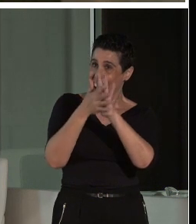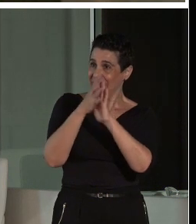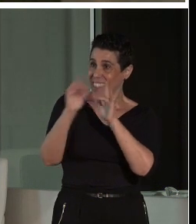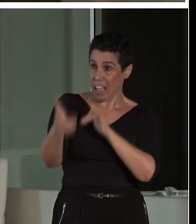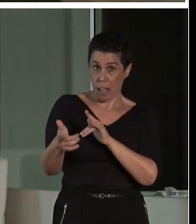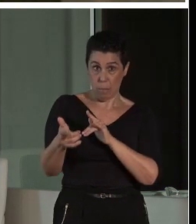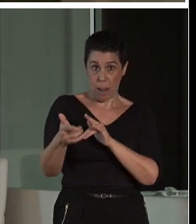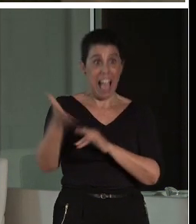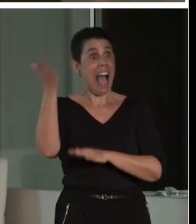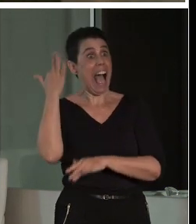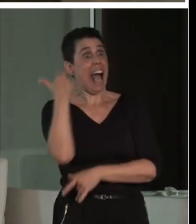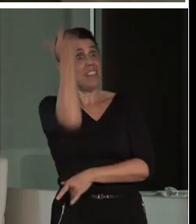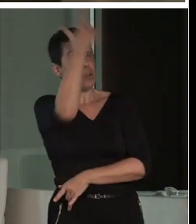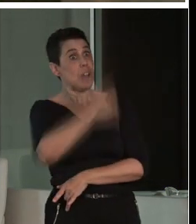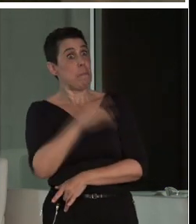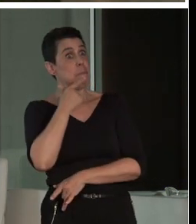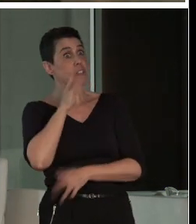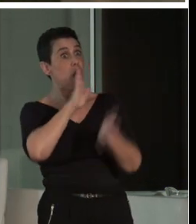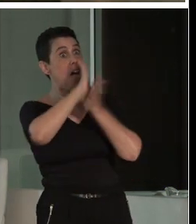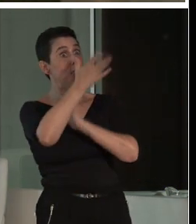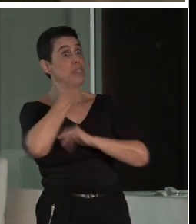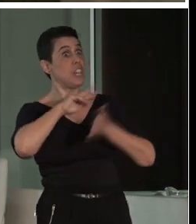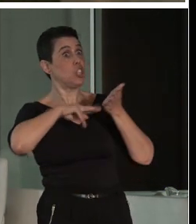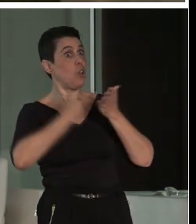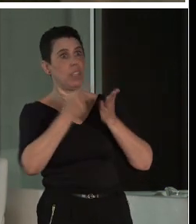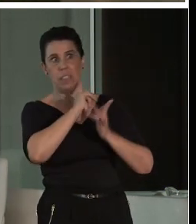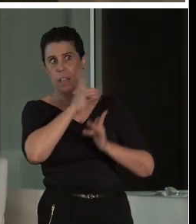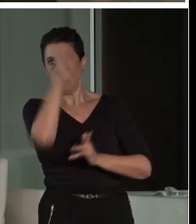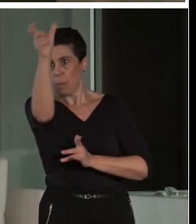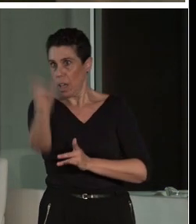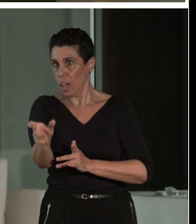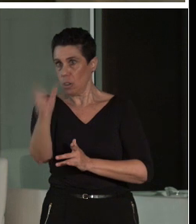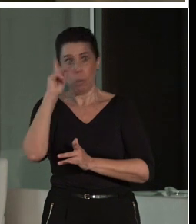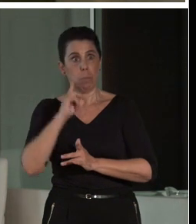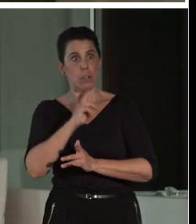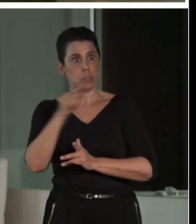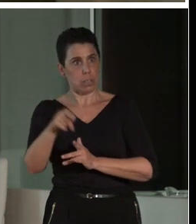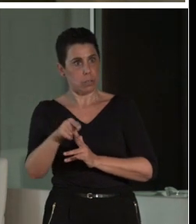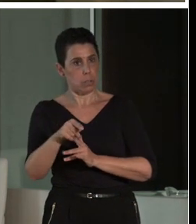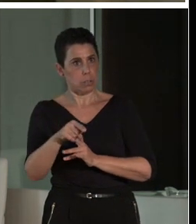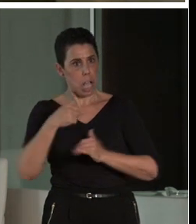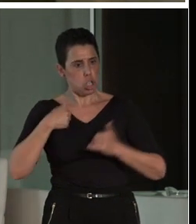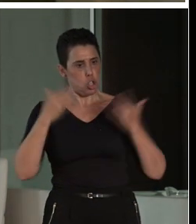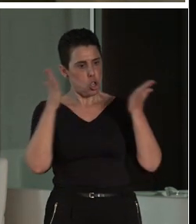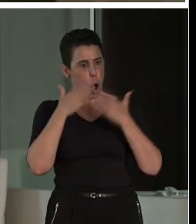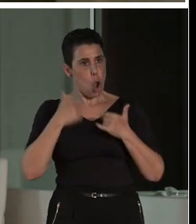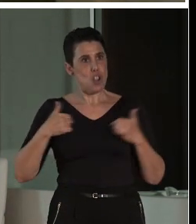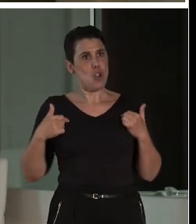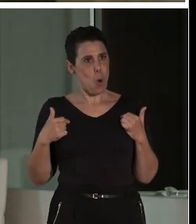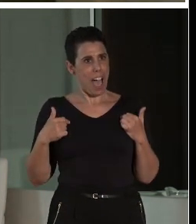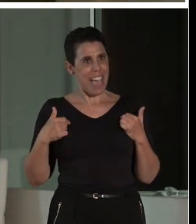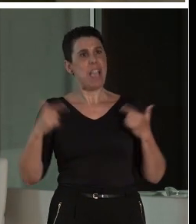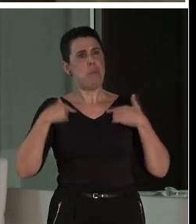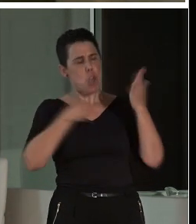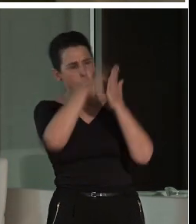intérprete. Hablar con esa persona. Pues igual, yo físicamente no estoy, pero estoy en el panel y te estoy hablando a ti.